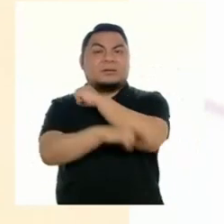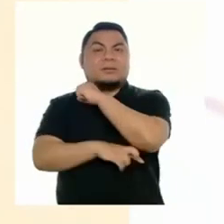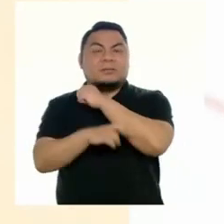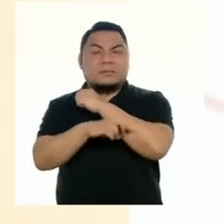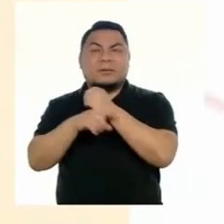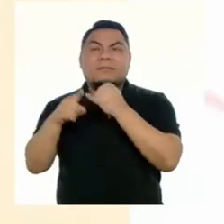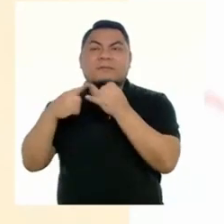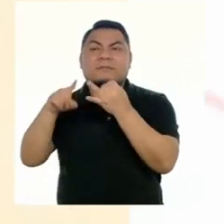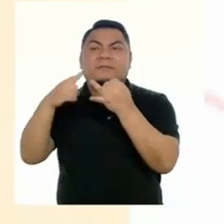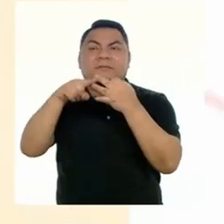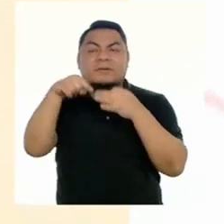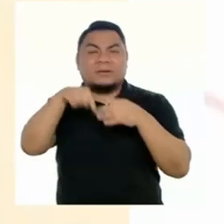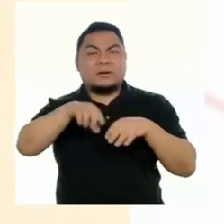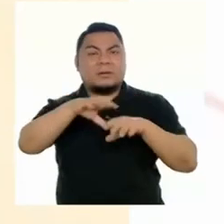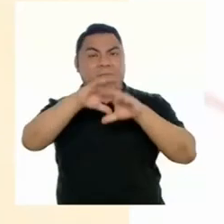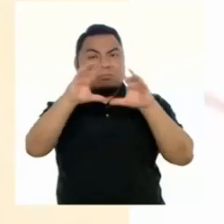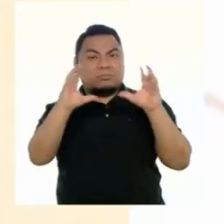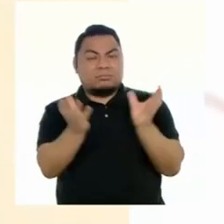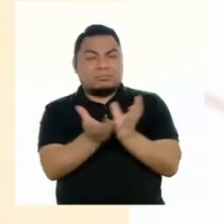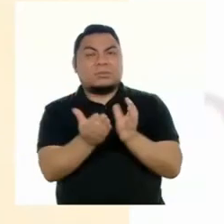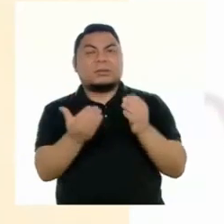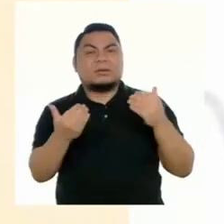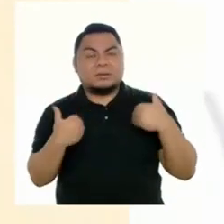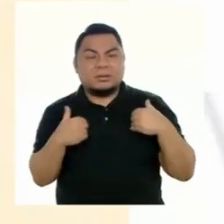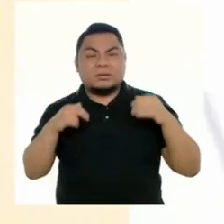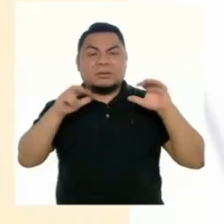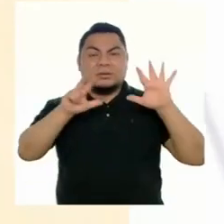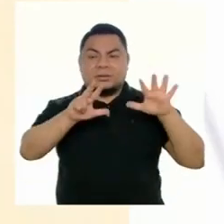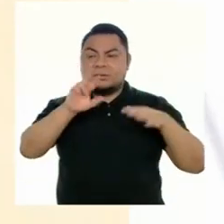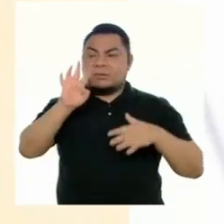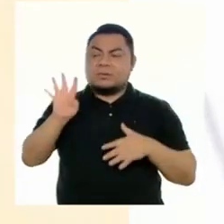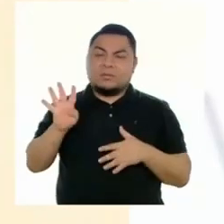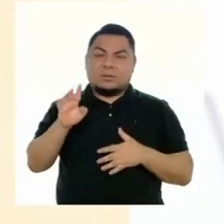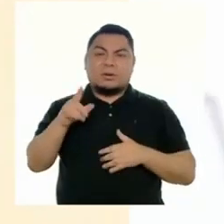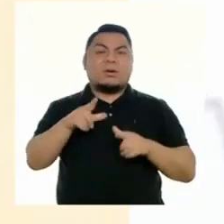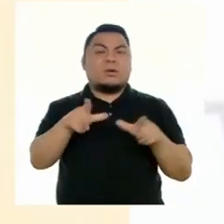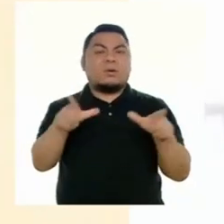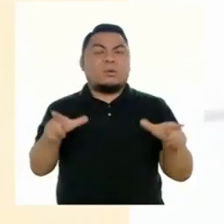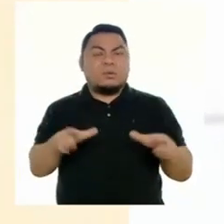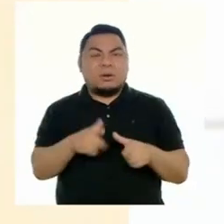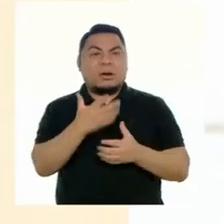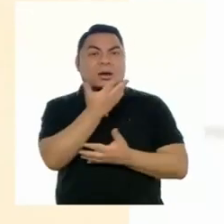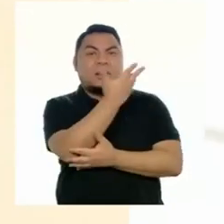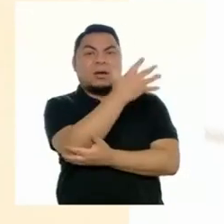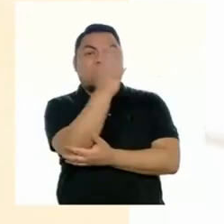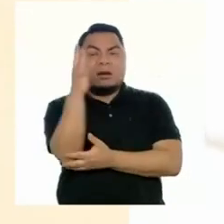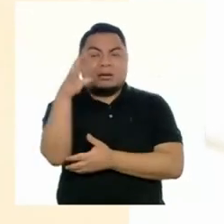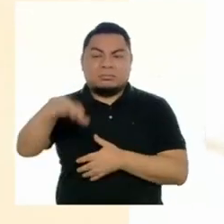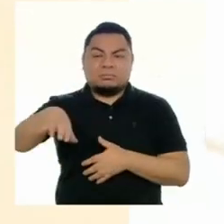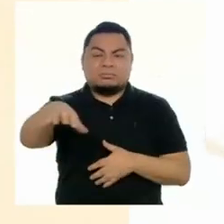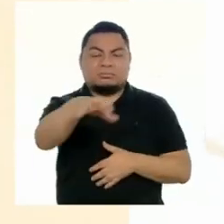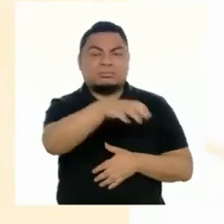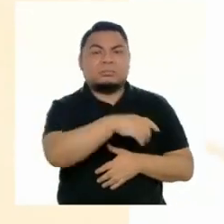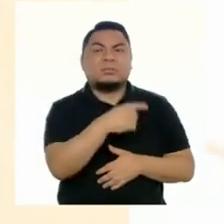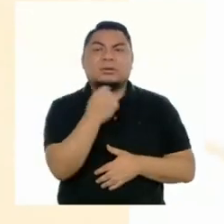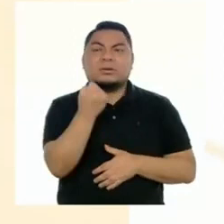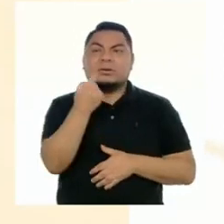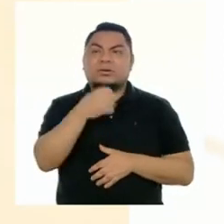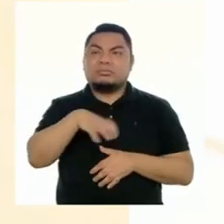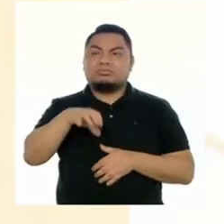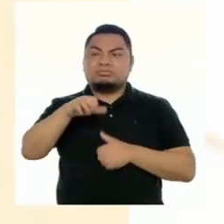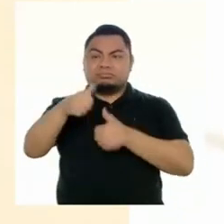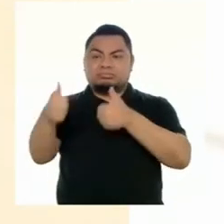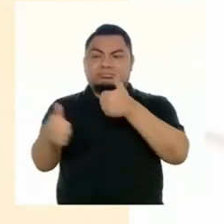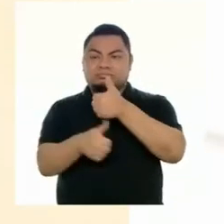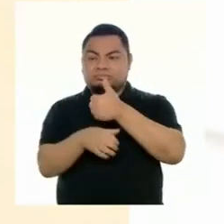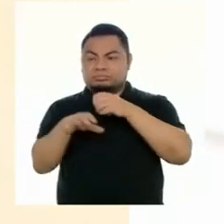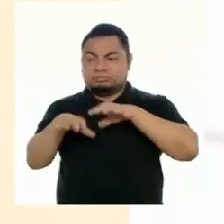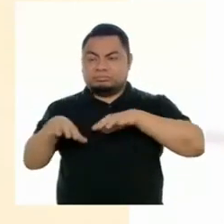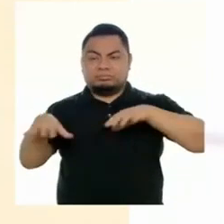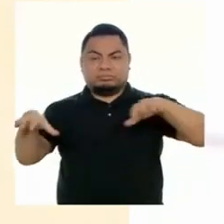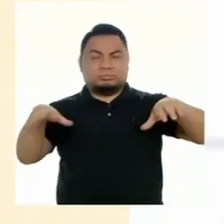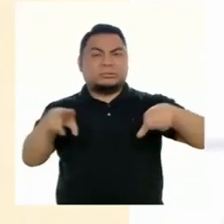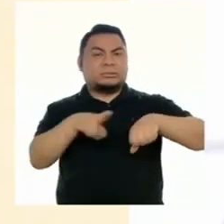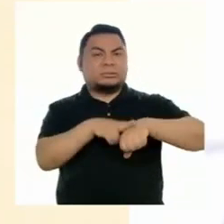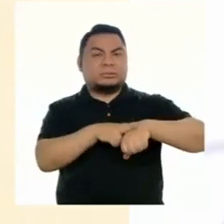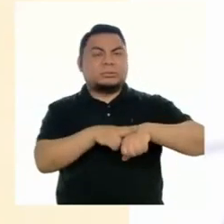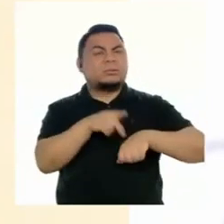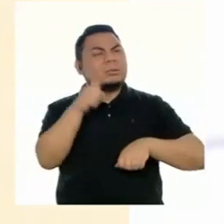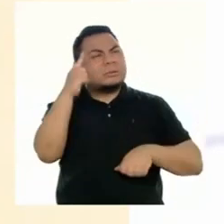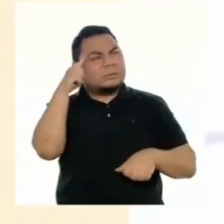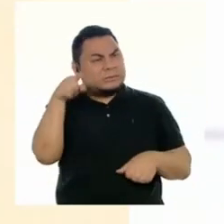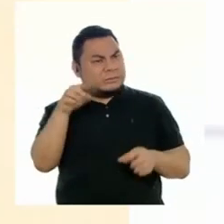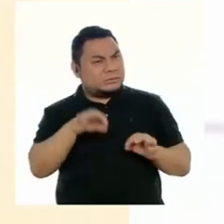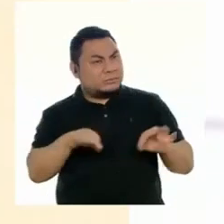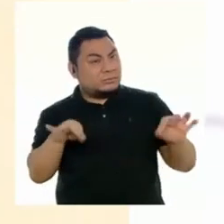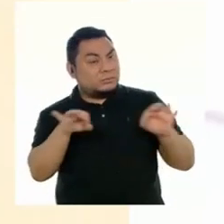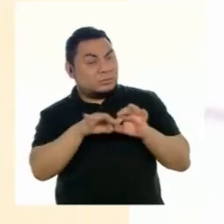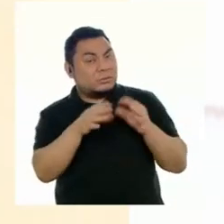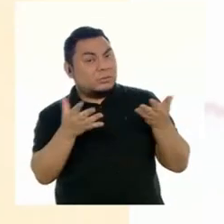países megadiversos del mundo y que tiene 84 zonas de vida natural y 11 ecoregiones naturales. ¿Y por qué crees que es importante?